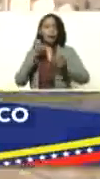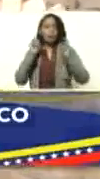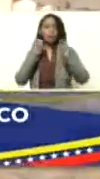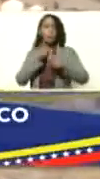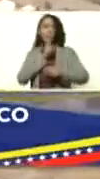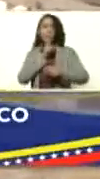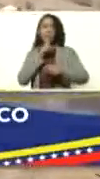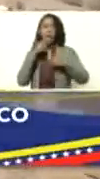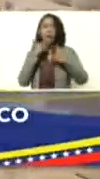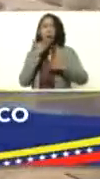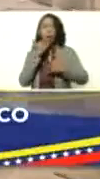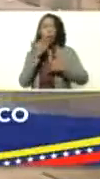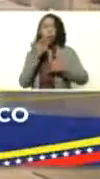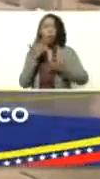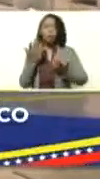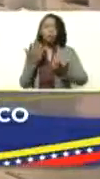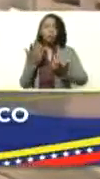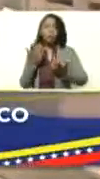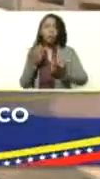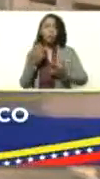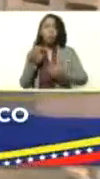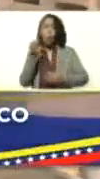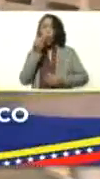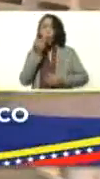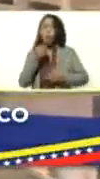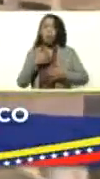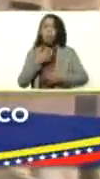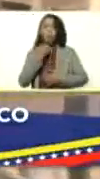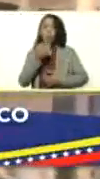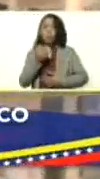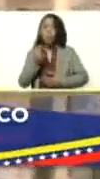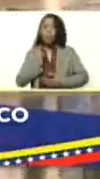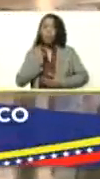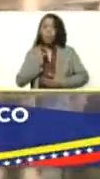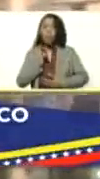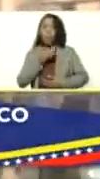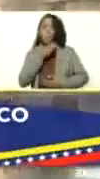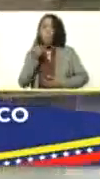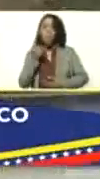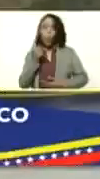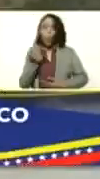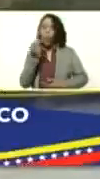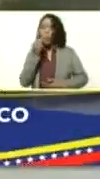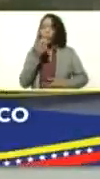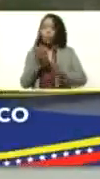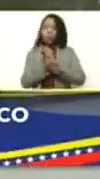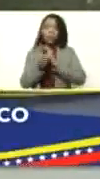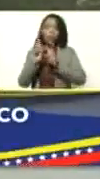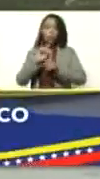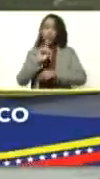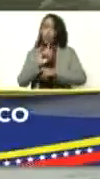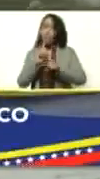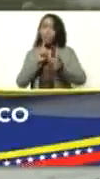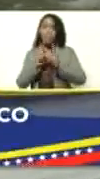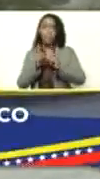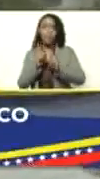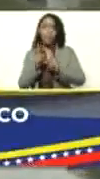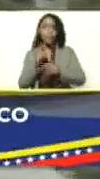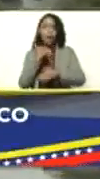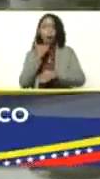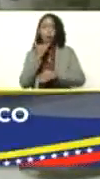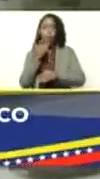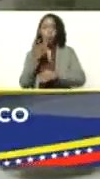en cuanto a que su digestibilidad le permite aprovechar mejor los alimentos. Pero aparte de eso, no dependen de insumos pecuarios